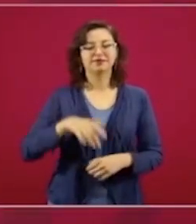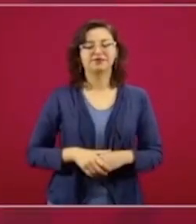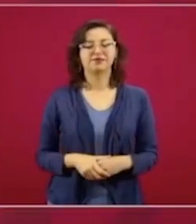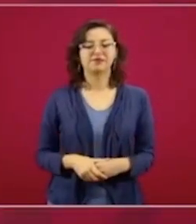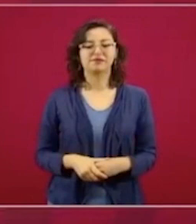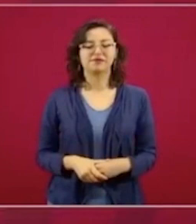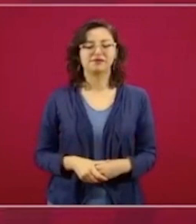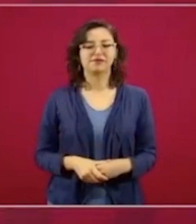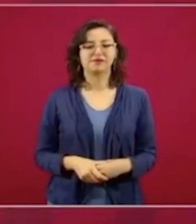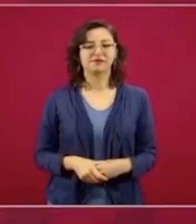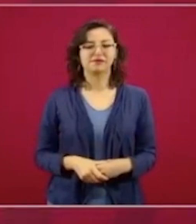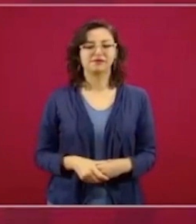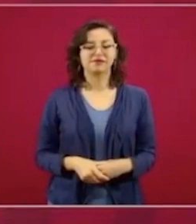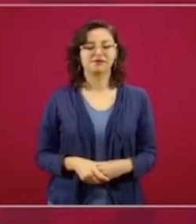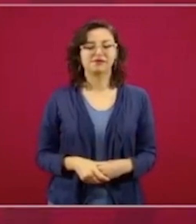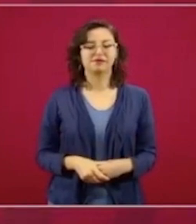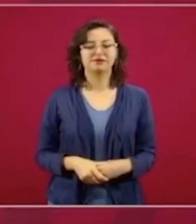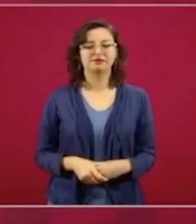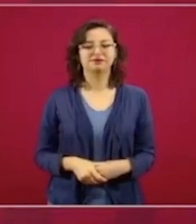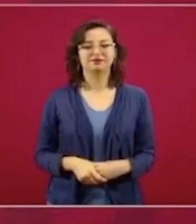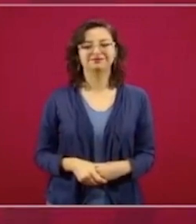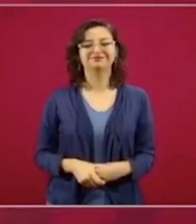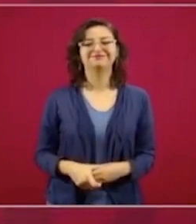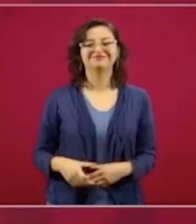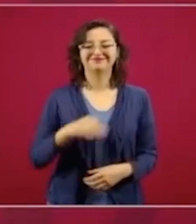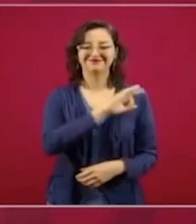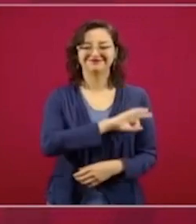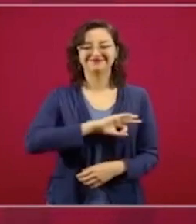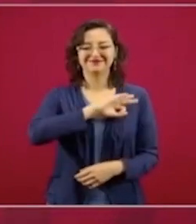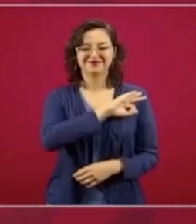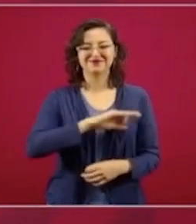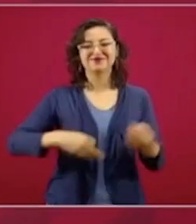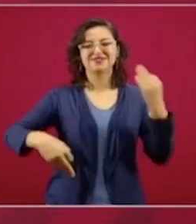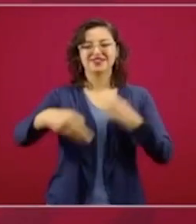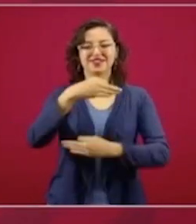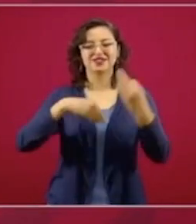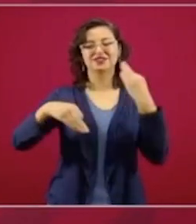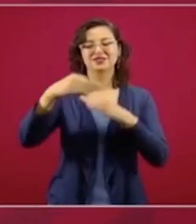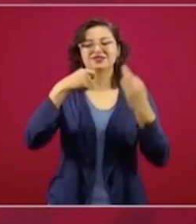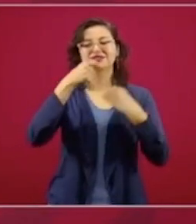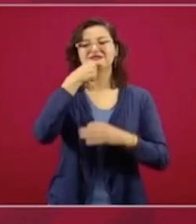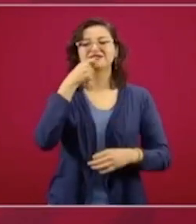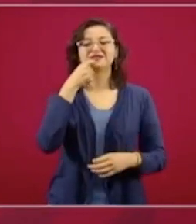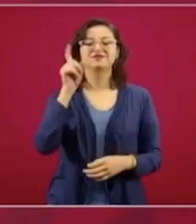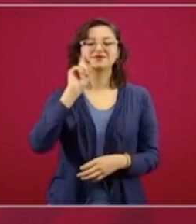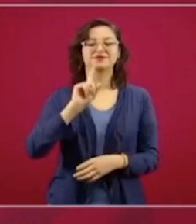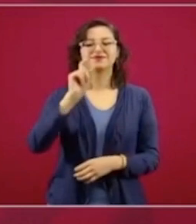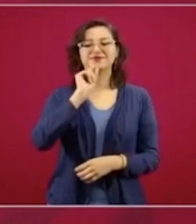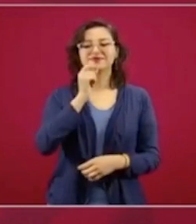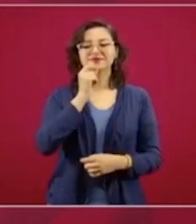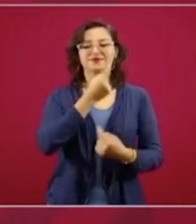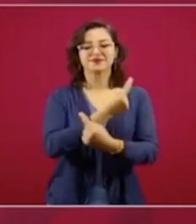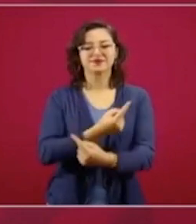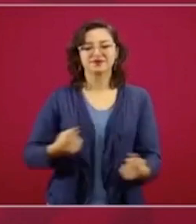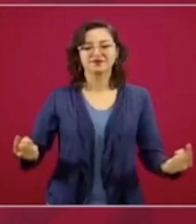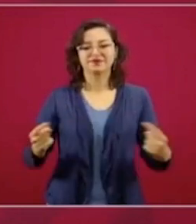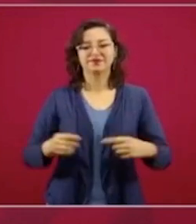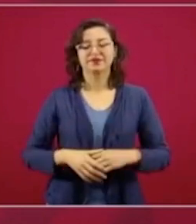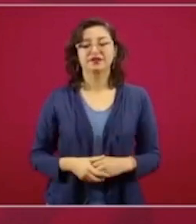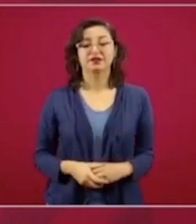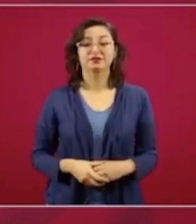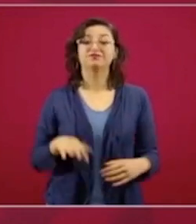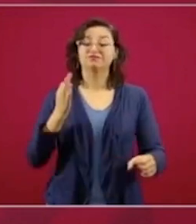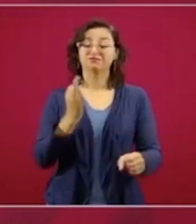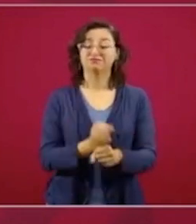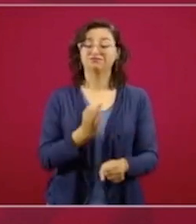nuestra felicitación a todas las niñas, a todos los niños, más en estos